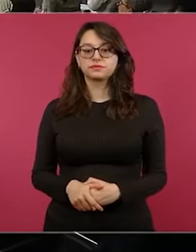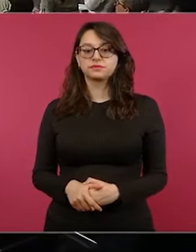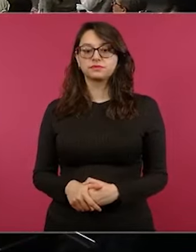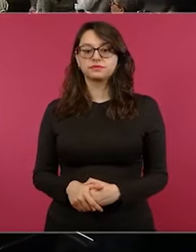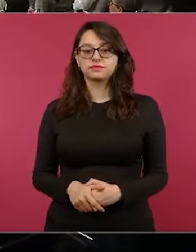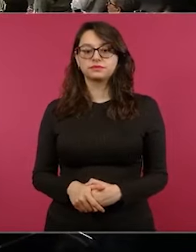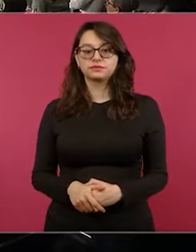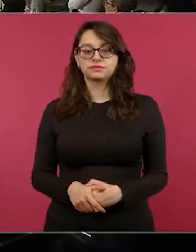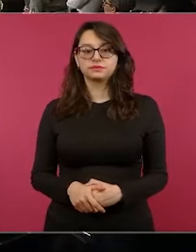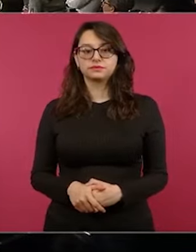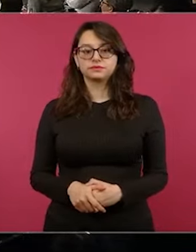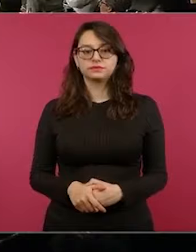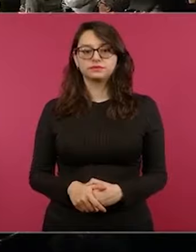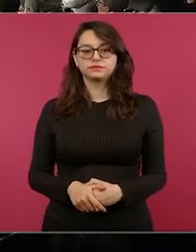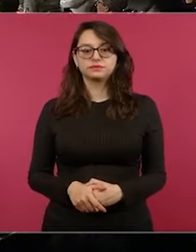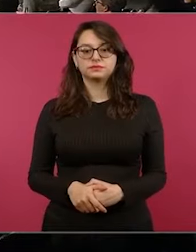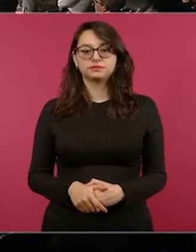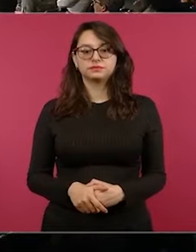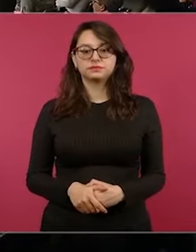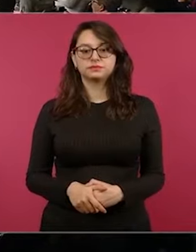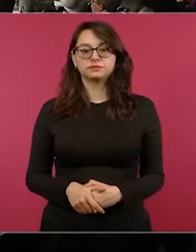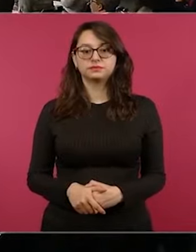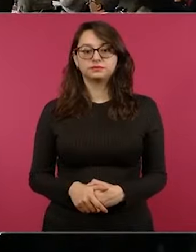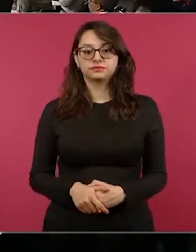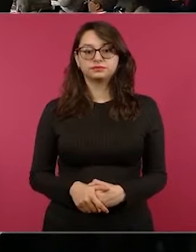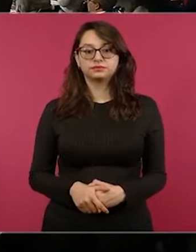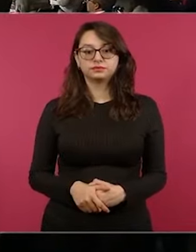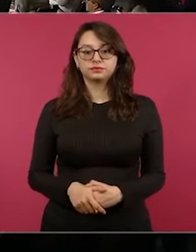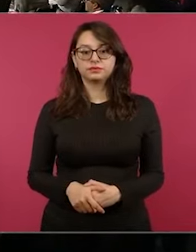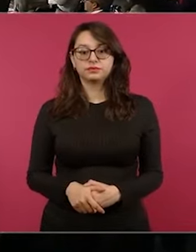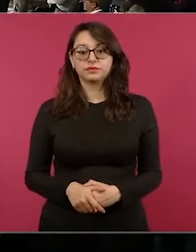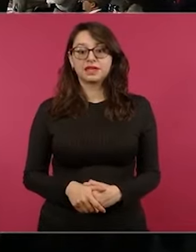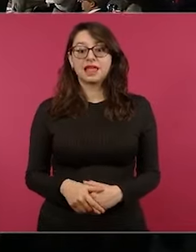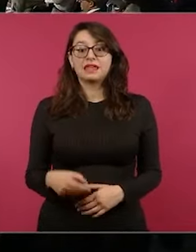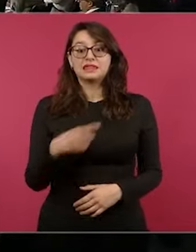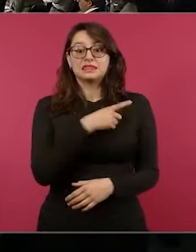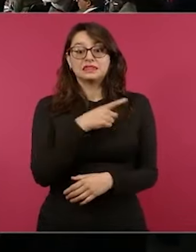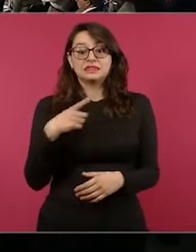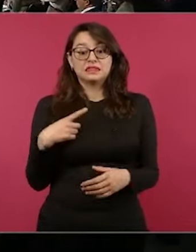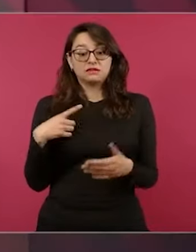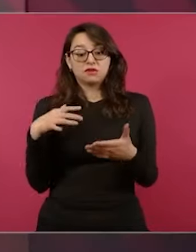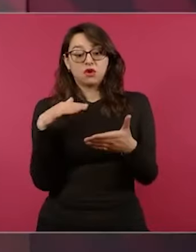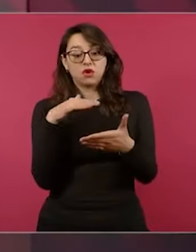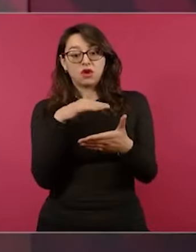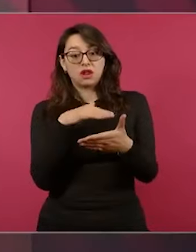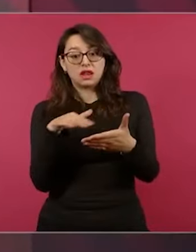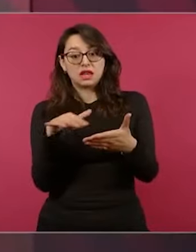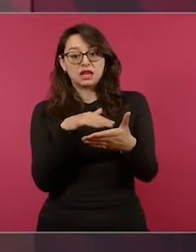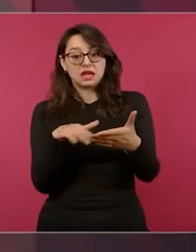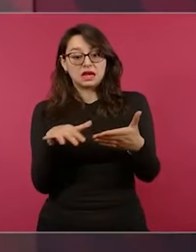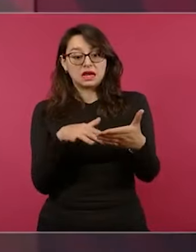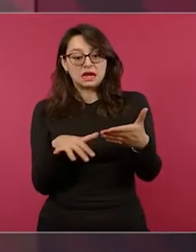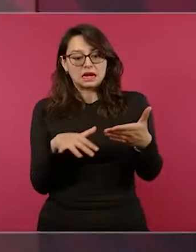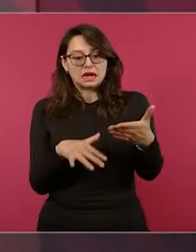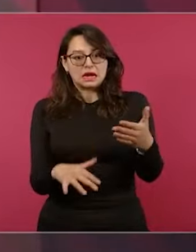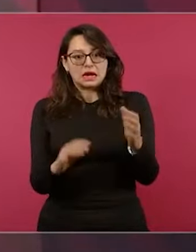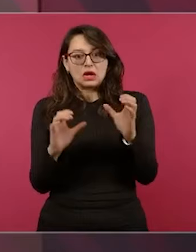mucho cuidado ya el texto, porque están los del INE